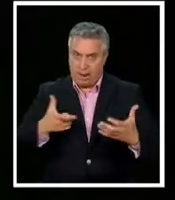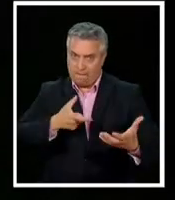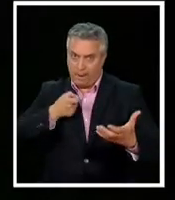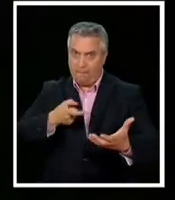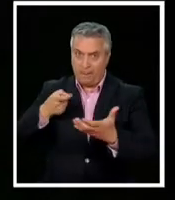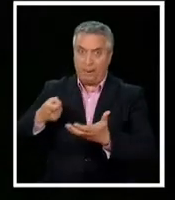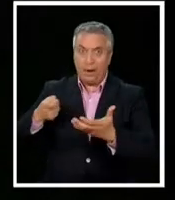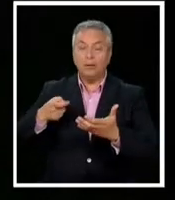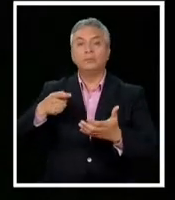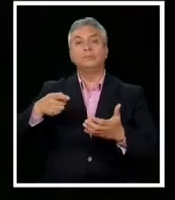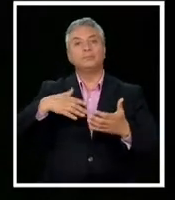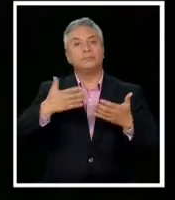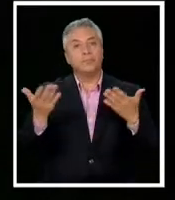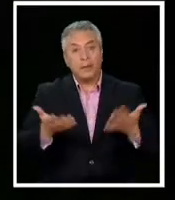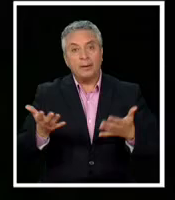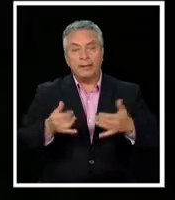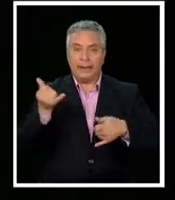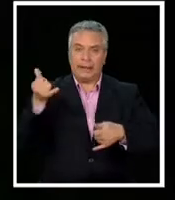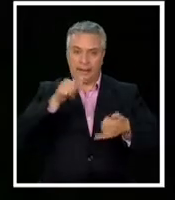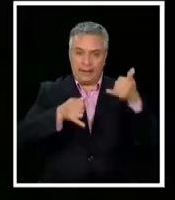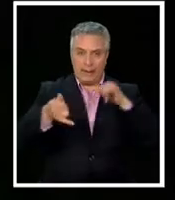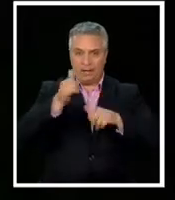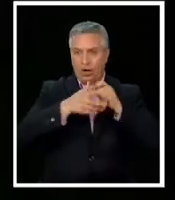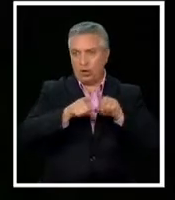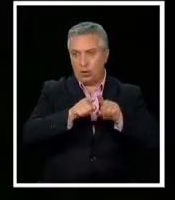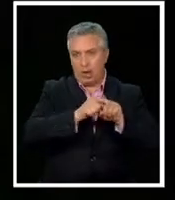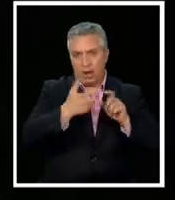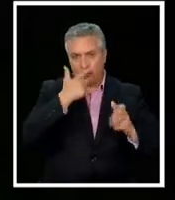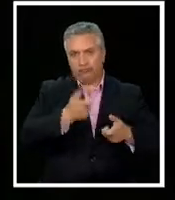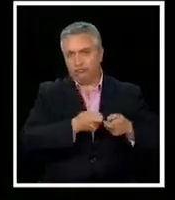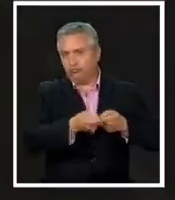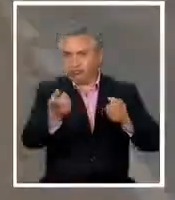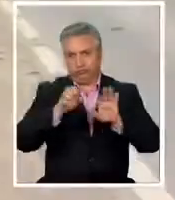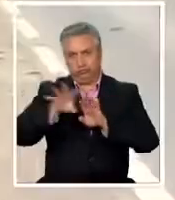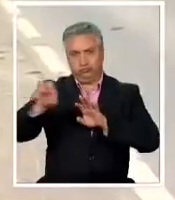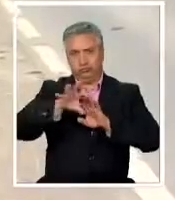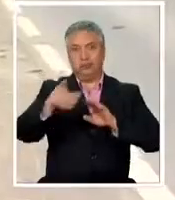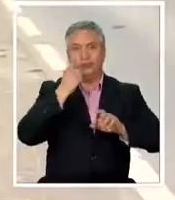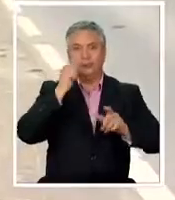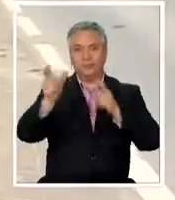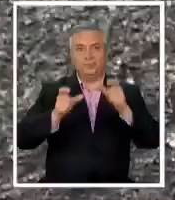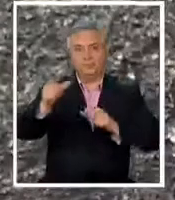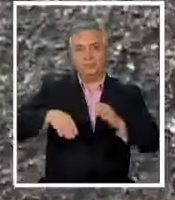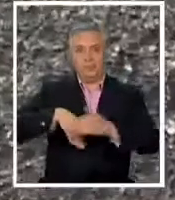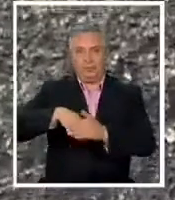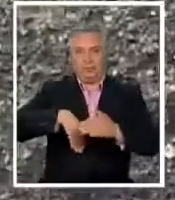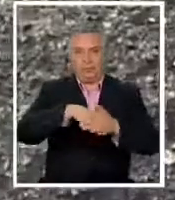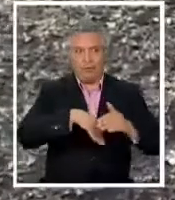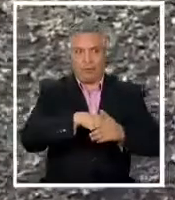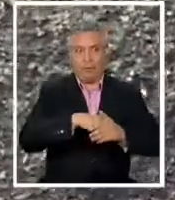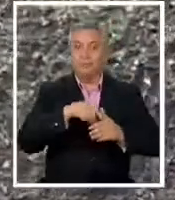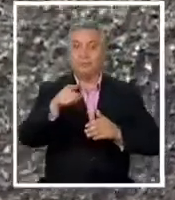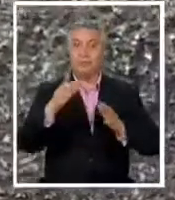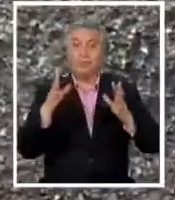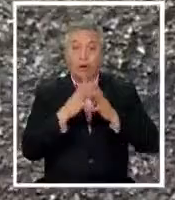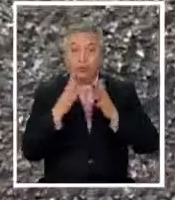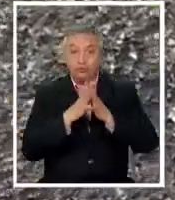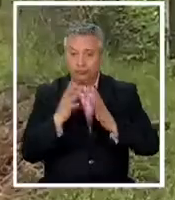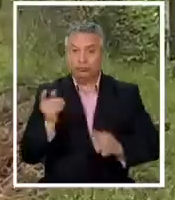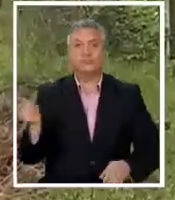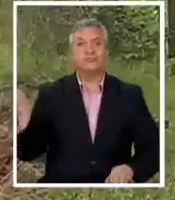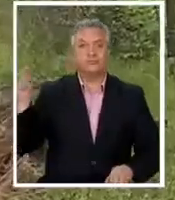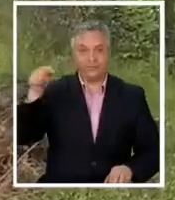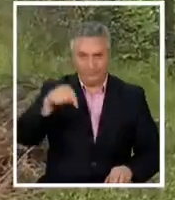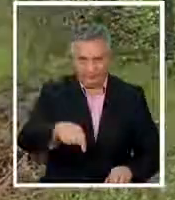hicieron uso de disuasivos químicos para dispersar a los individuos. Llegaban funcionarios de la Armada. Habían disparos.